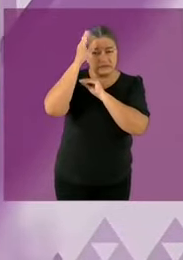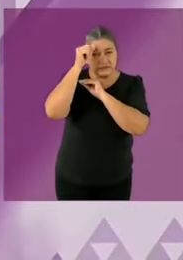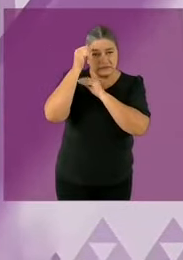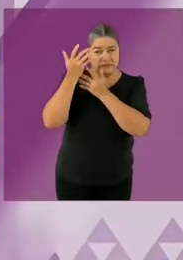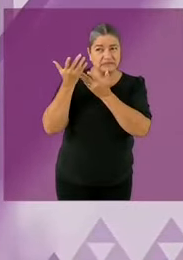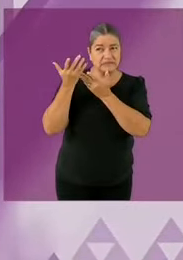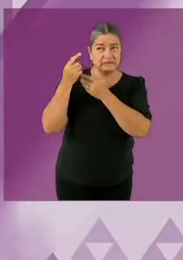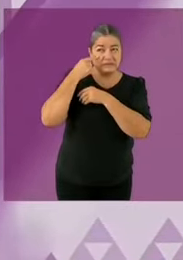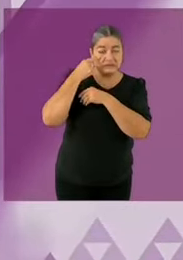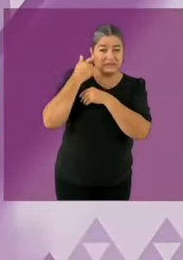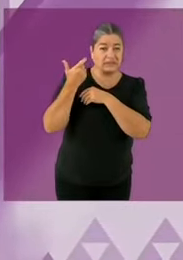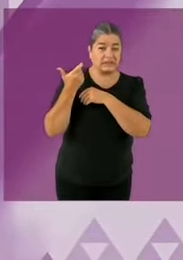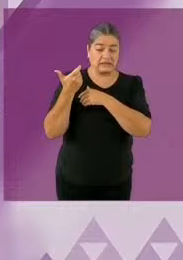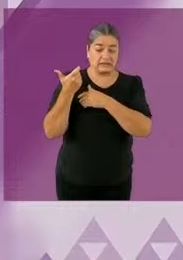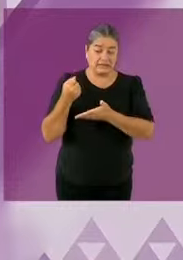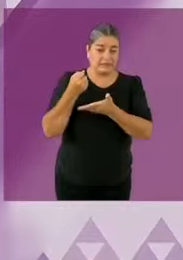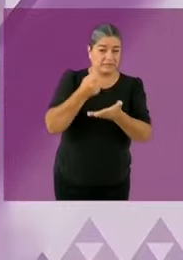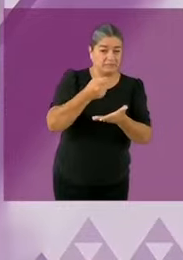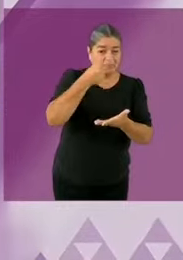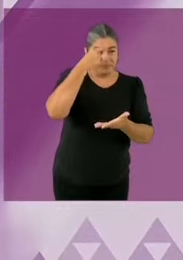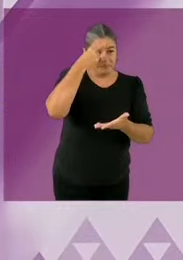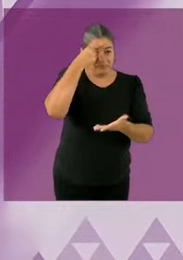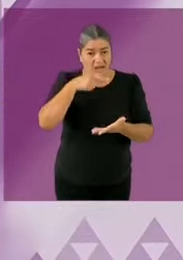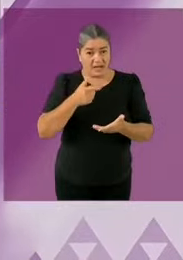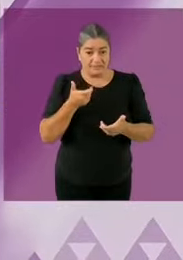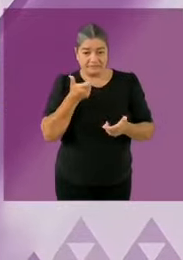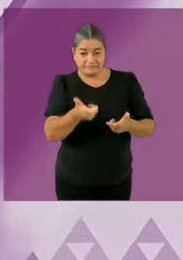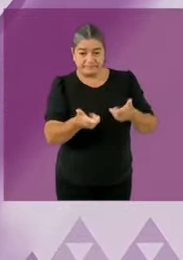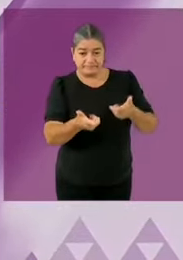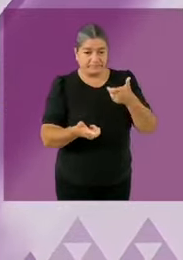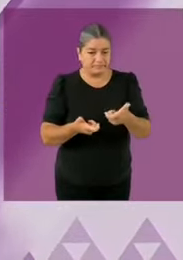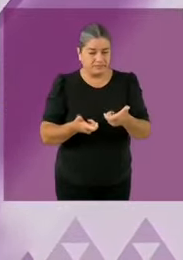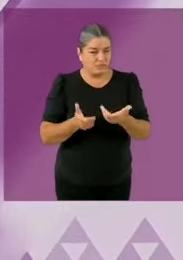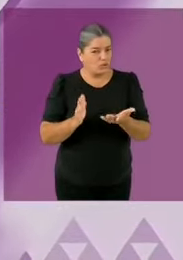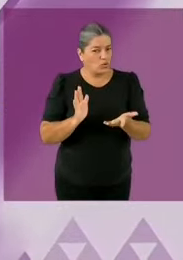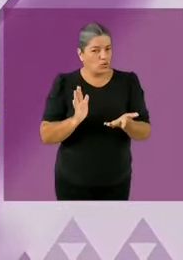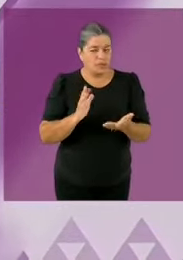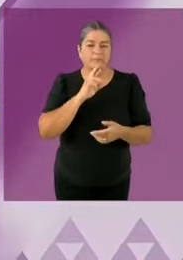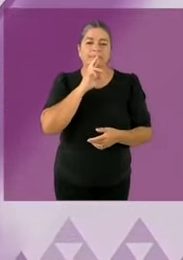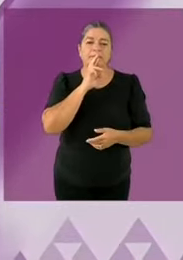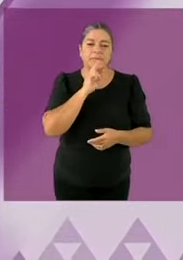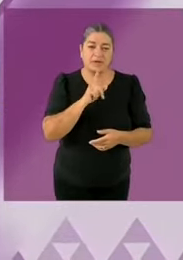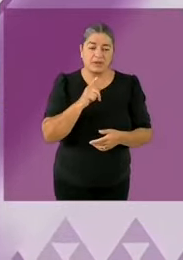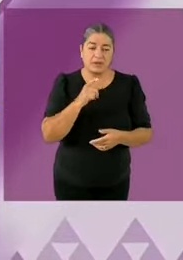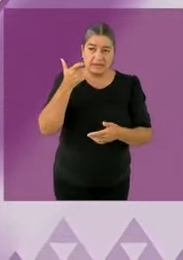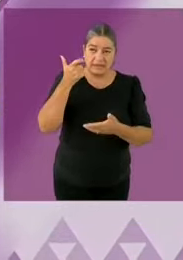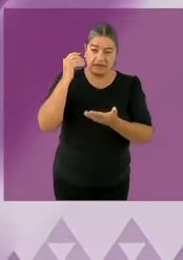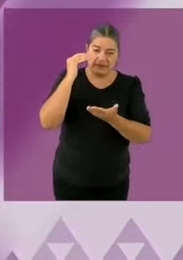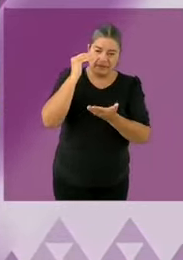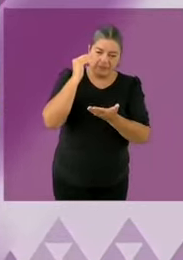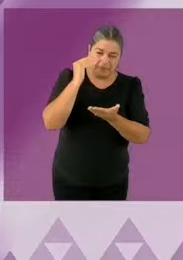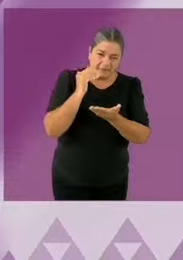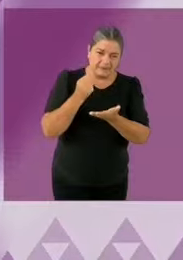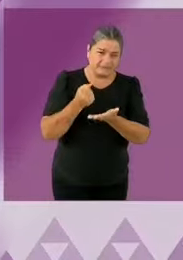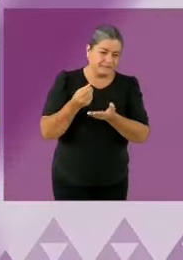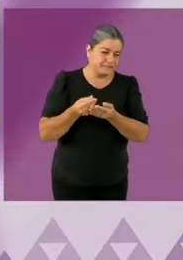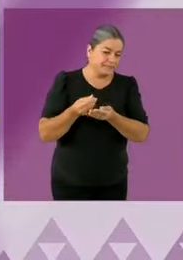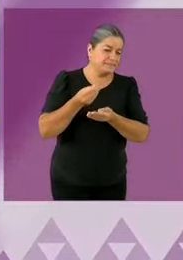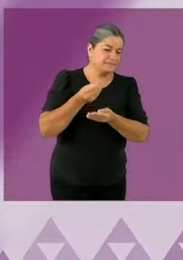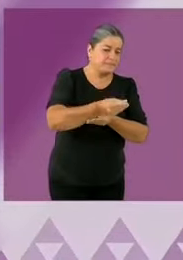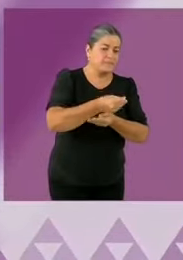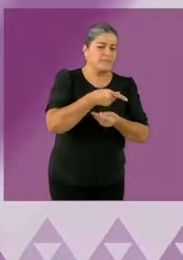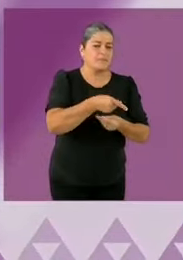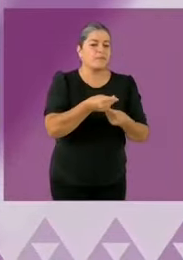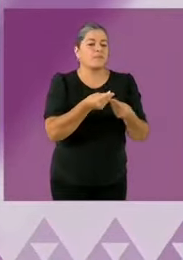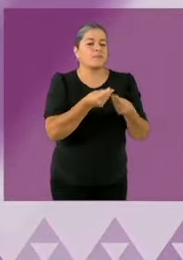un porcentaje de eso, se dedique para la ayuda a los países y disminuya la migración. Eso es lo más humano que se puede